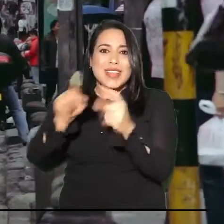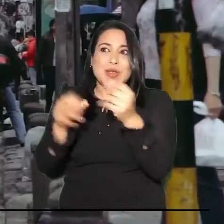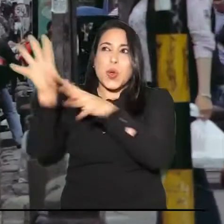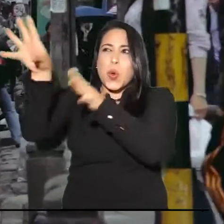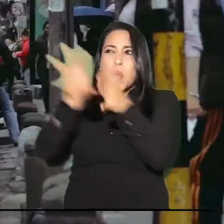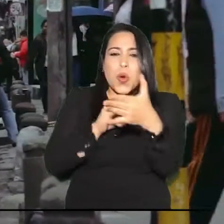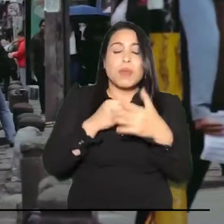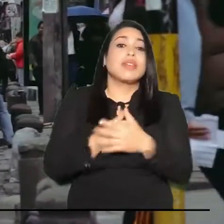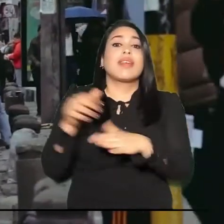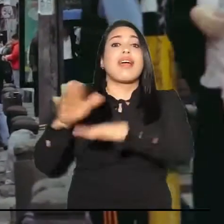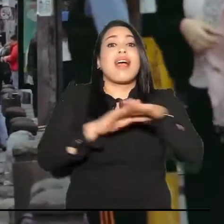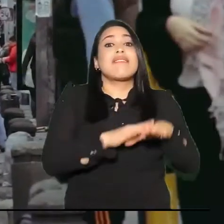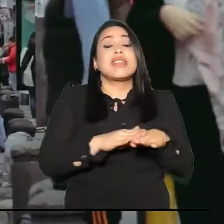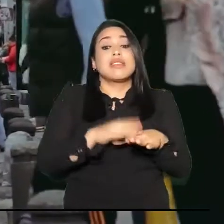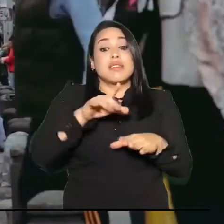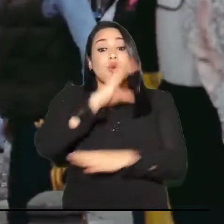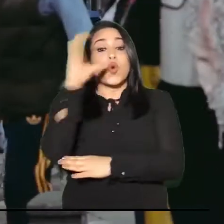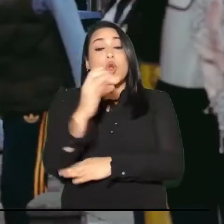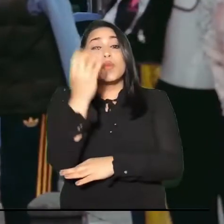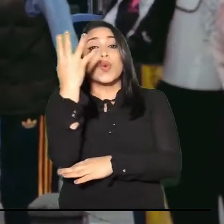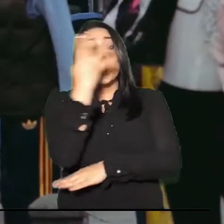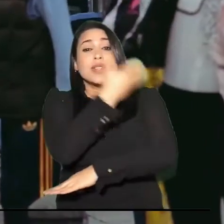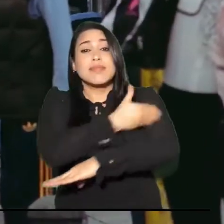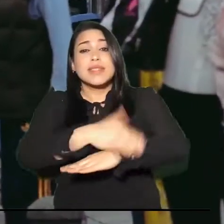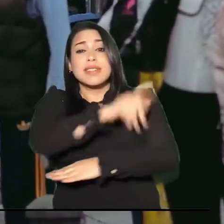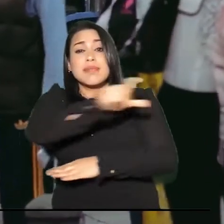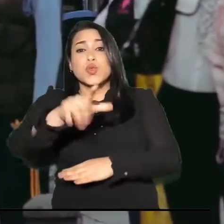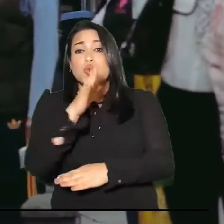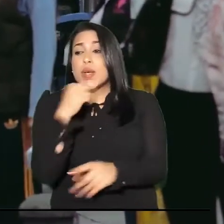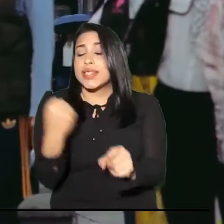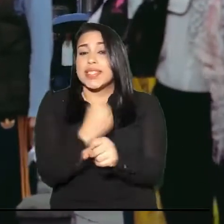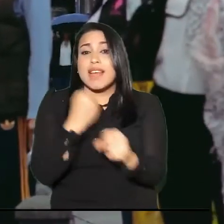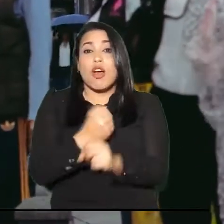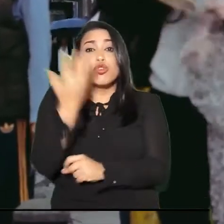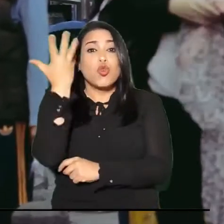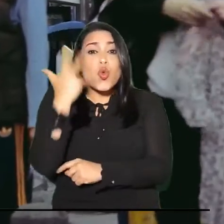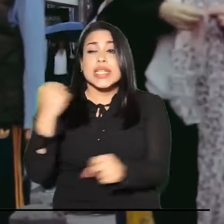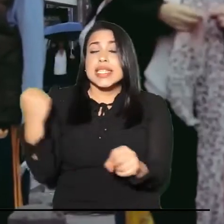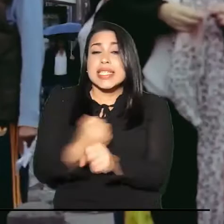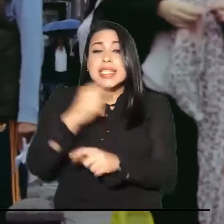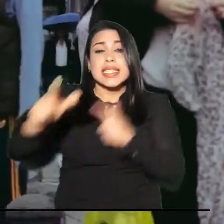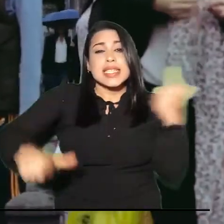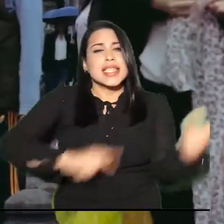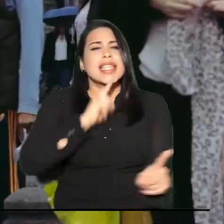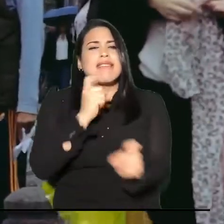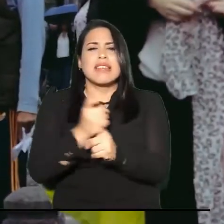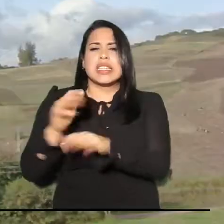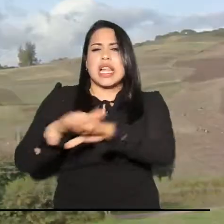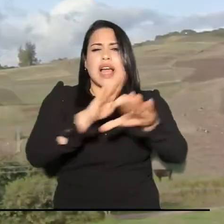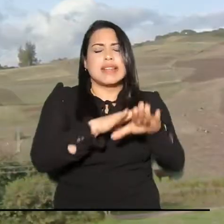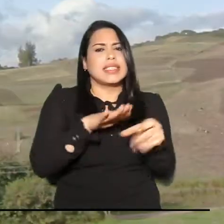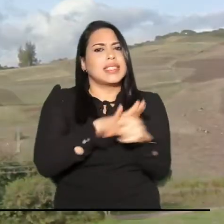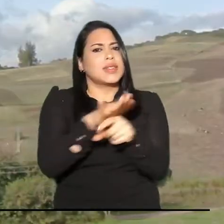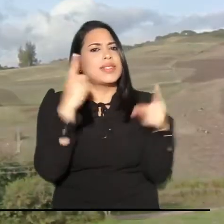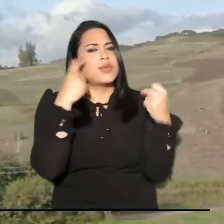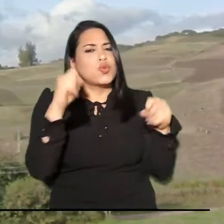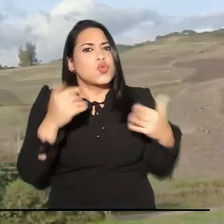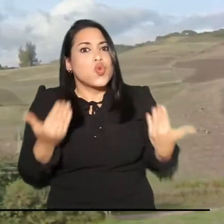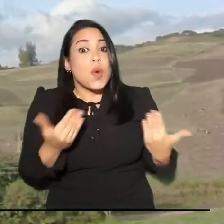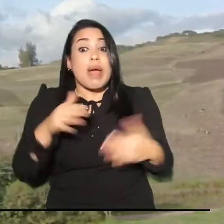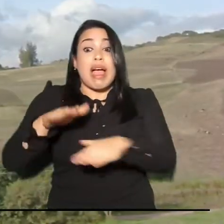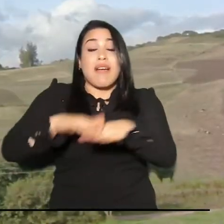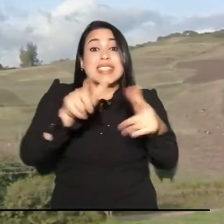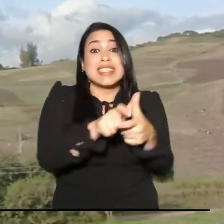Empleo. En nuestro país casi 4 millones de colombianos no pueden ganar el sustento diario para su familia. Y lo más